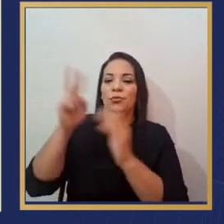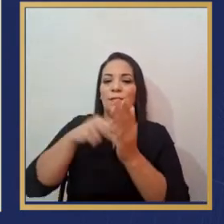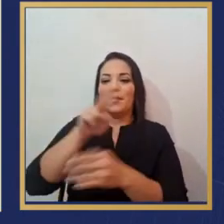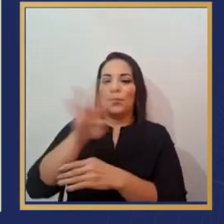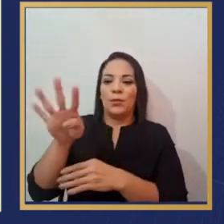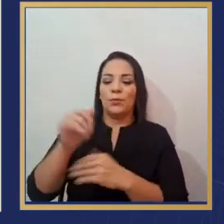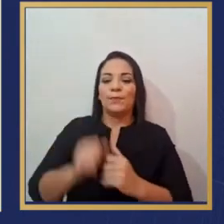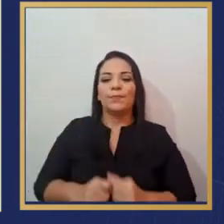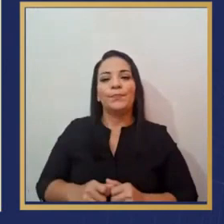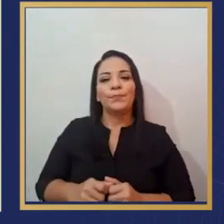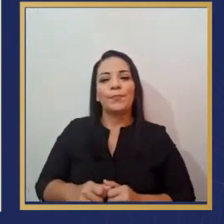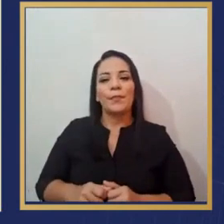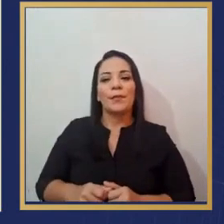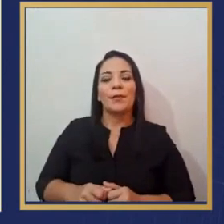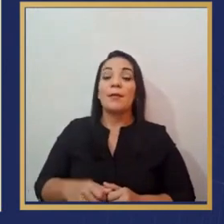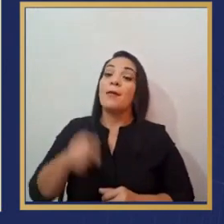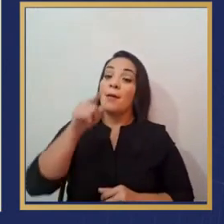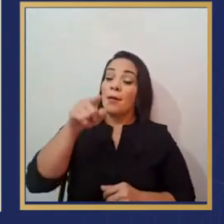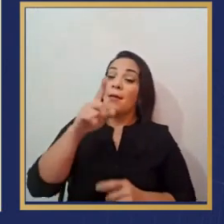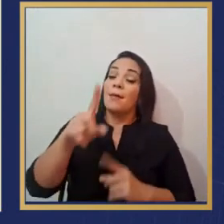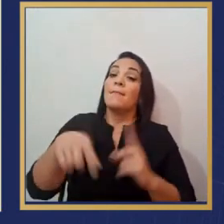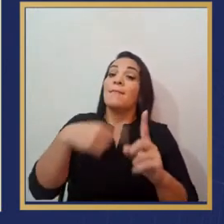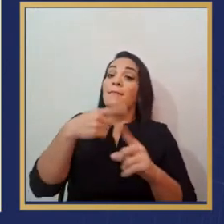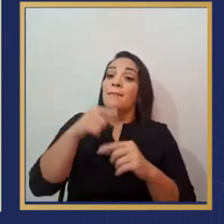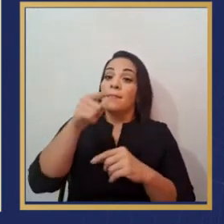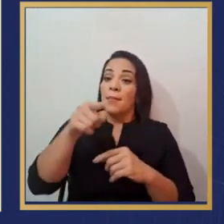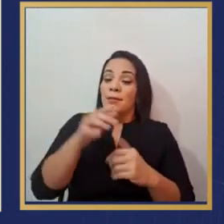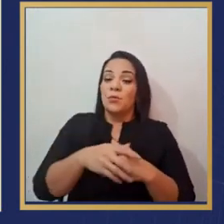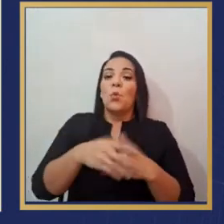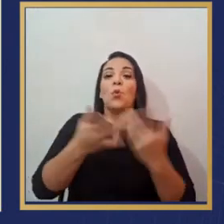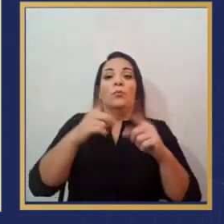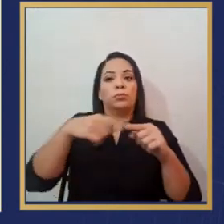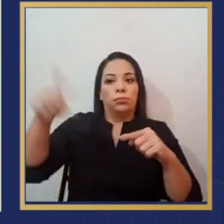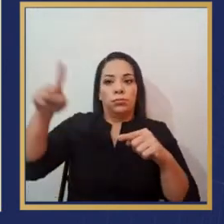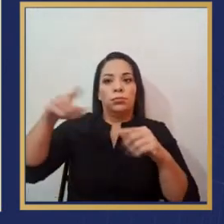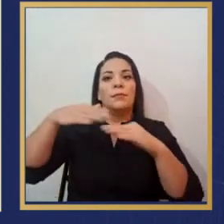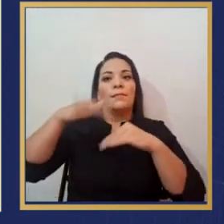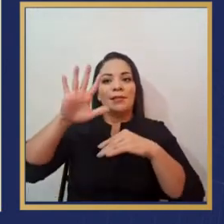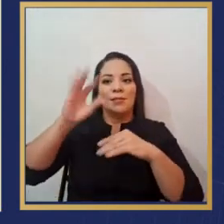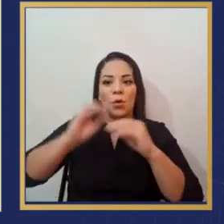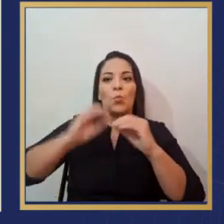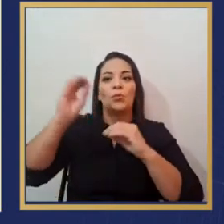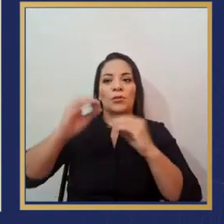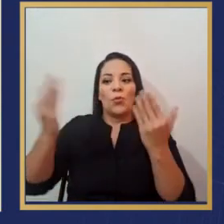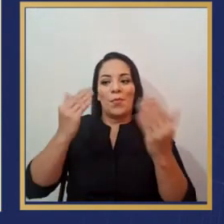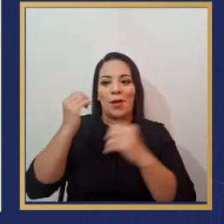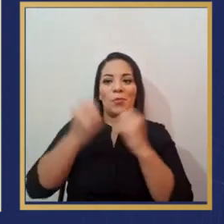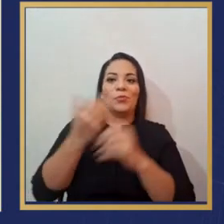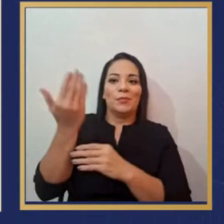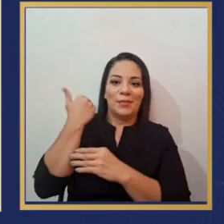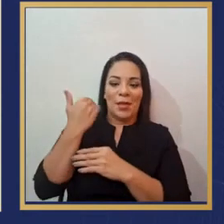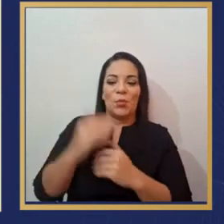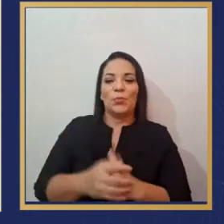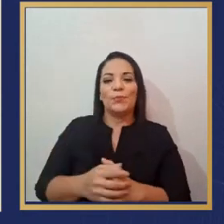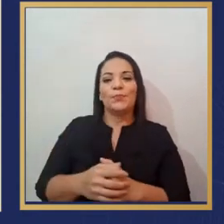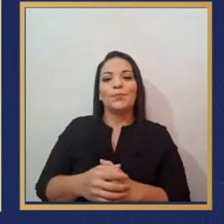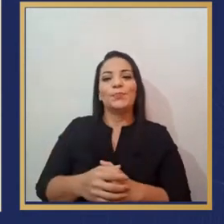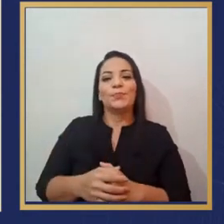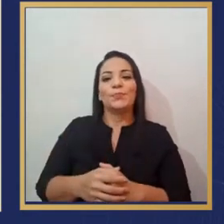pero que esto además le cae encima a un crecimiento de más del 5% que tuvimos el año que acaba de terminar. La siguiente,